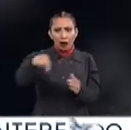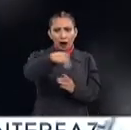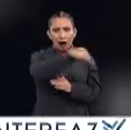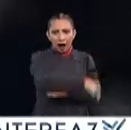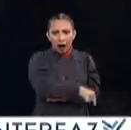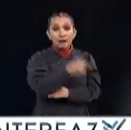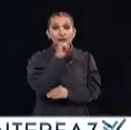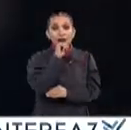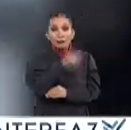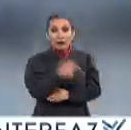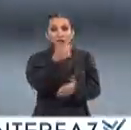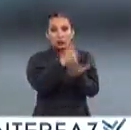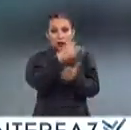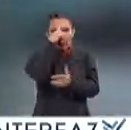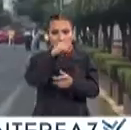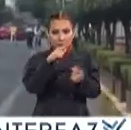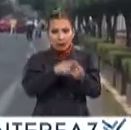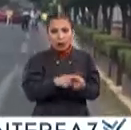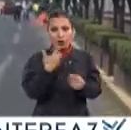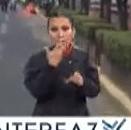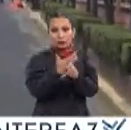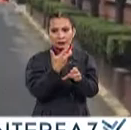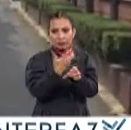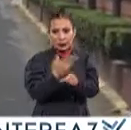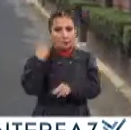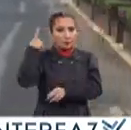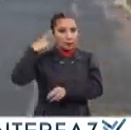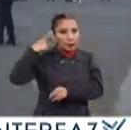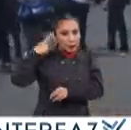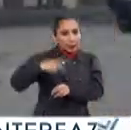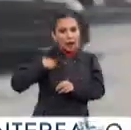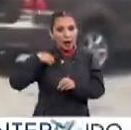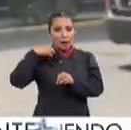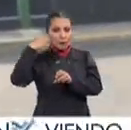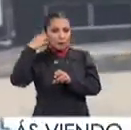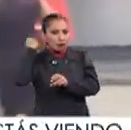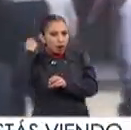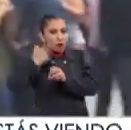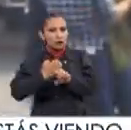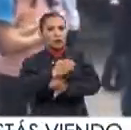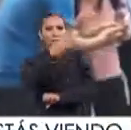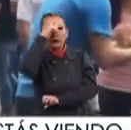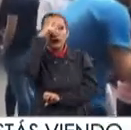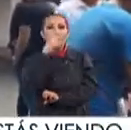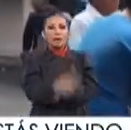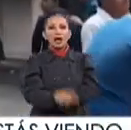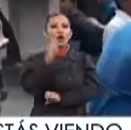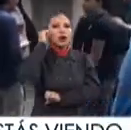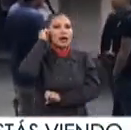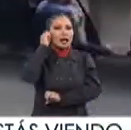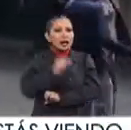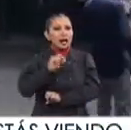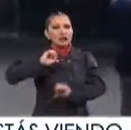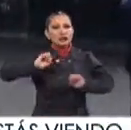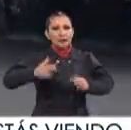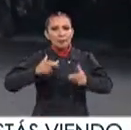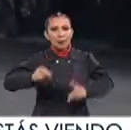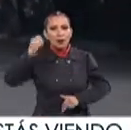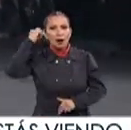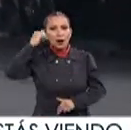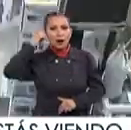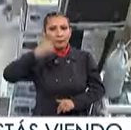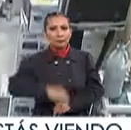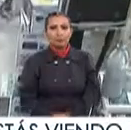Incluyendo Ciudad de México y los estados de Puebla Morelos, Estado de México, Guerrero, Chiapas y